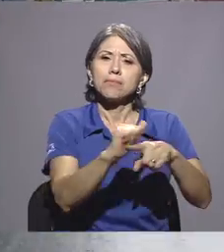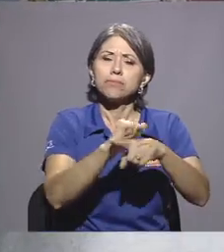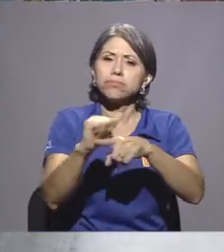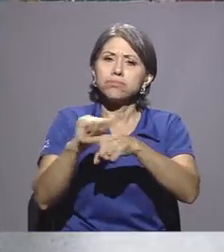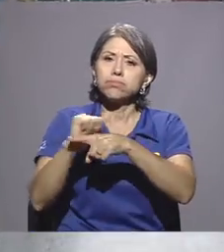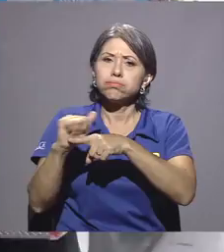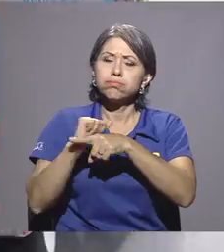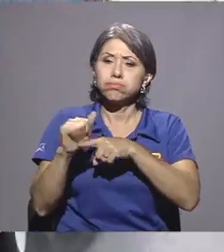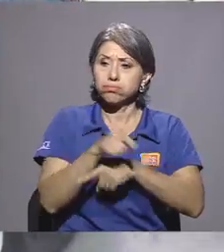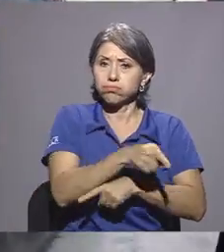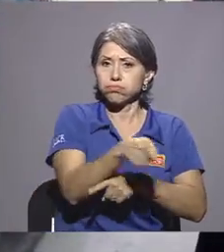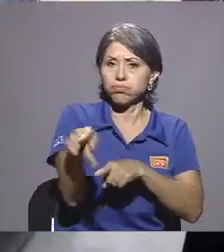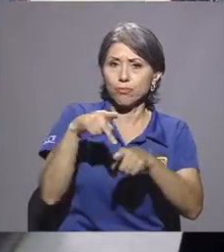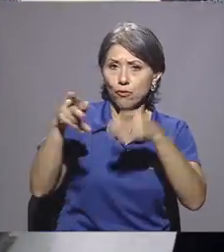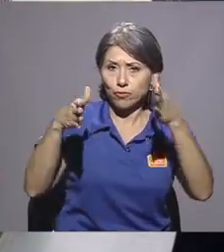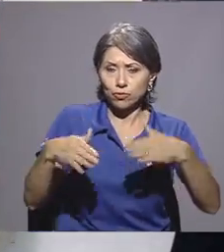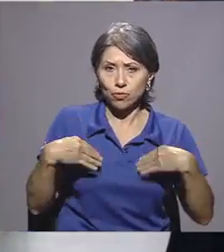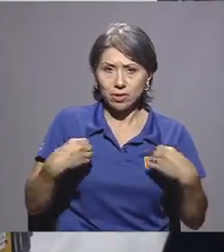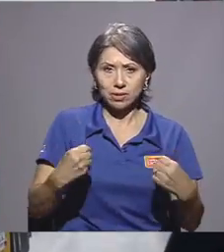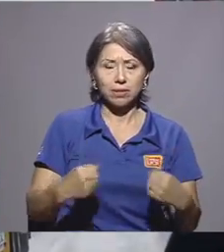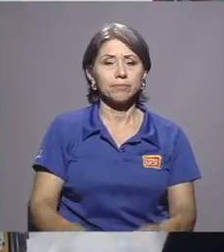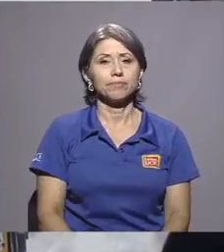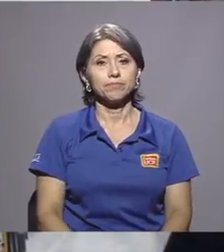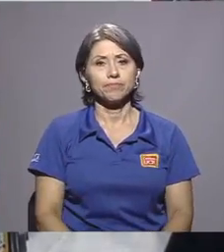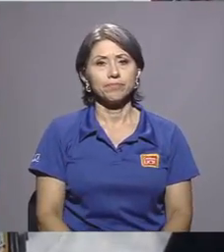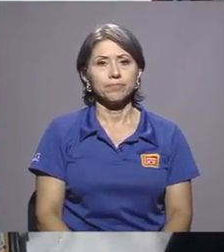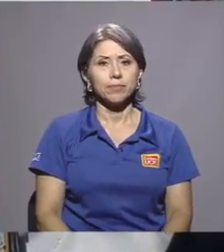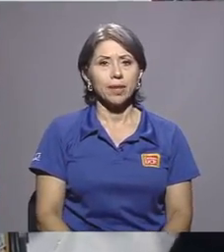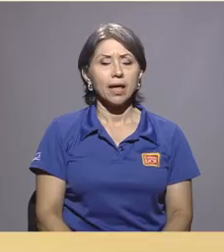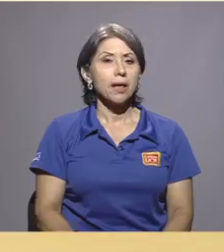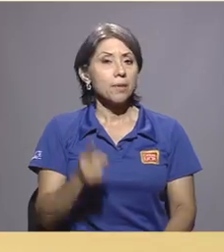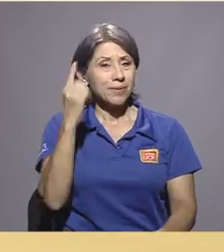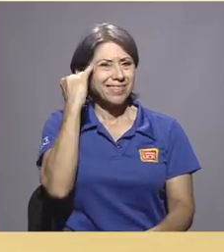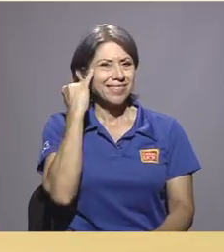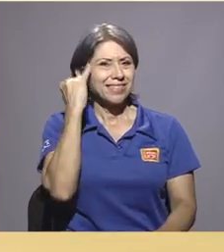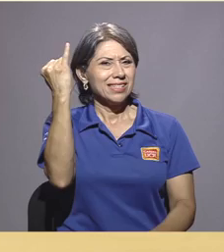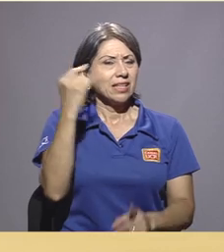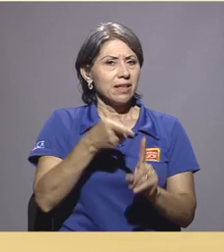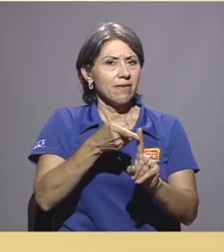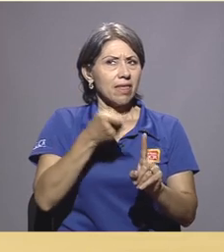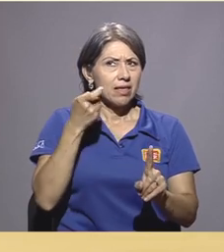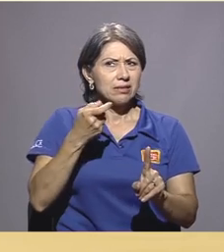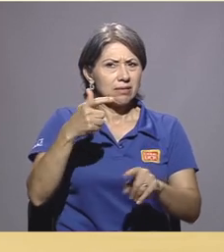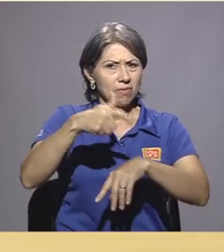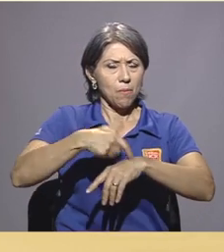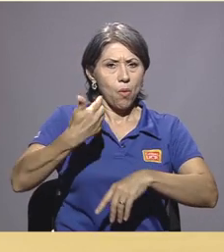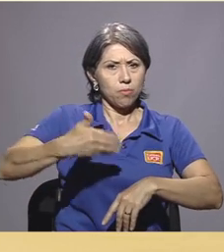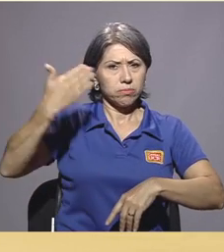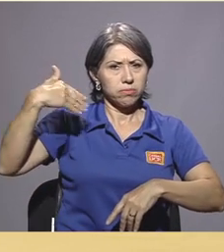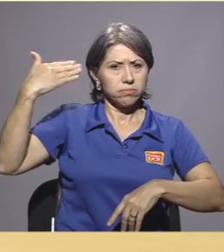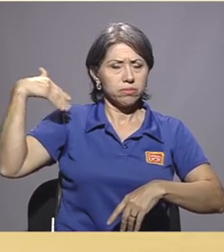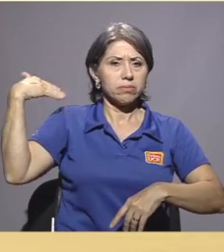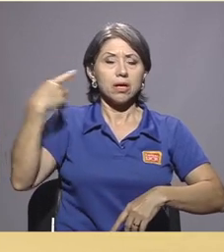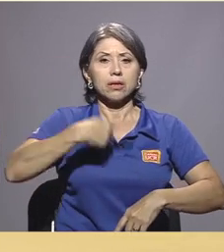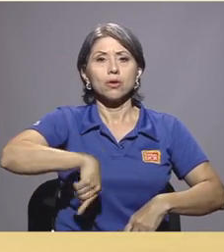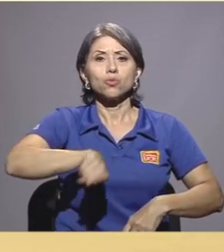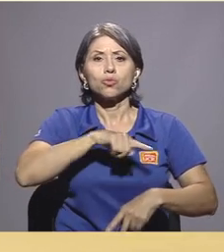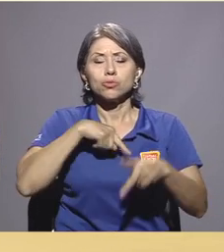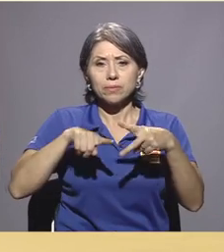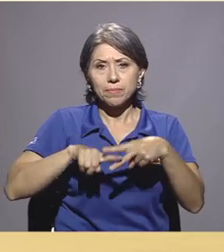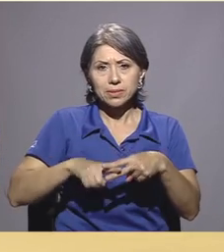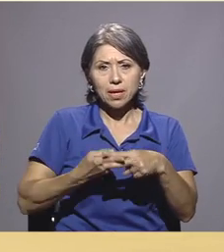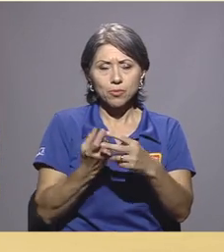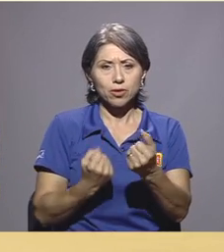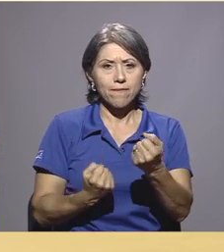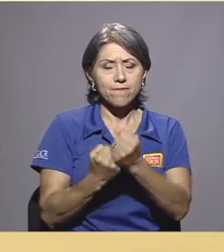capacitaciones a los profesionales en salud. La iniciativa data de un tiempo atrás, cuando empezamos a